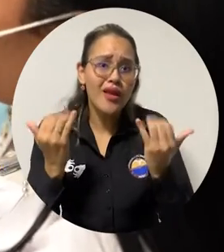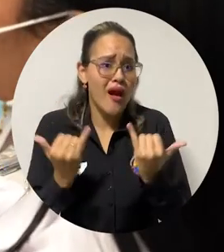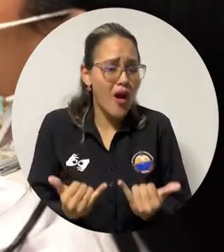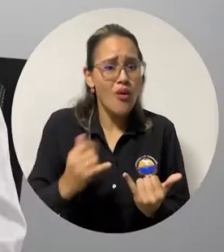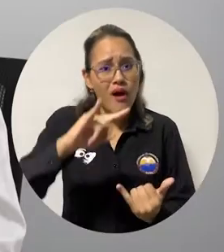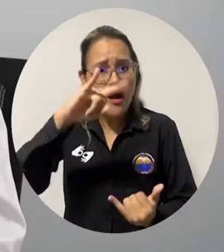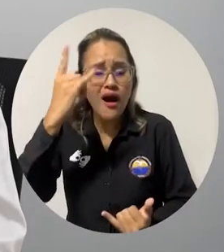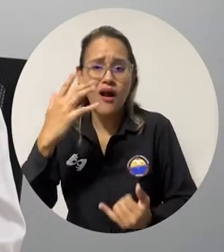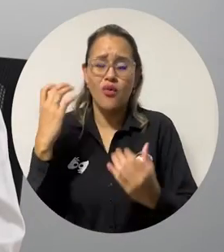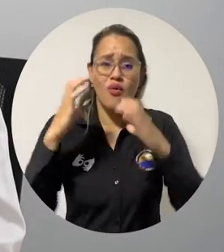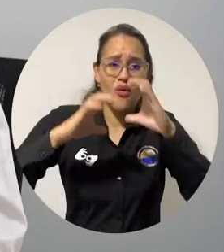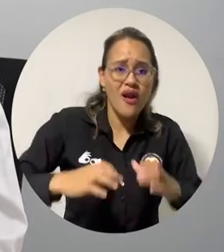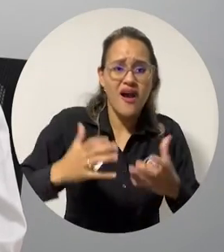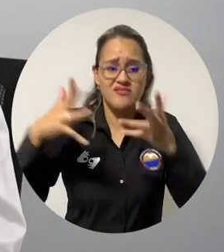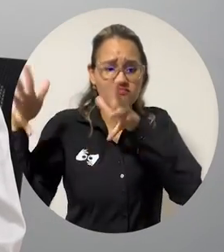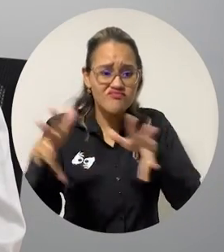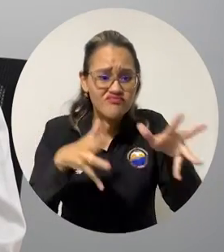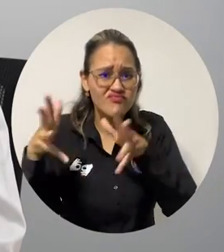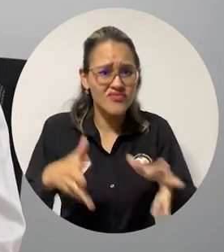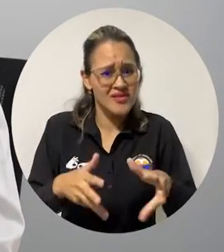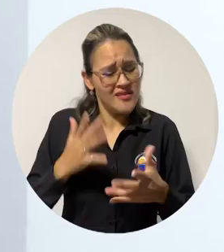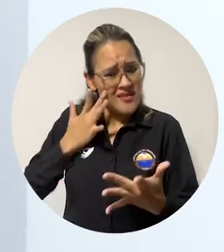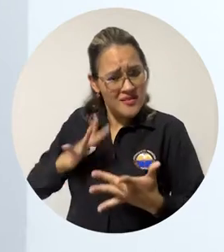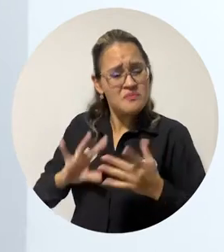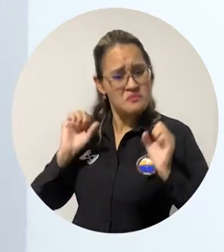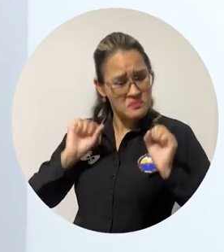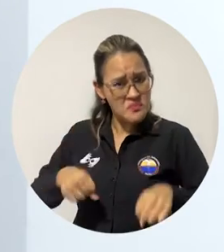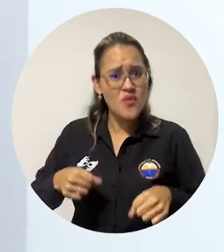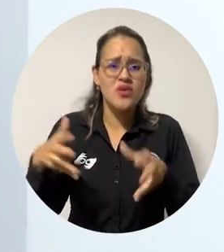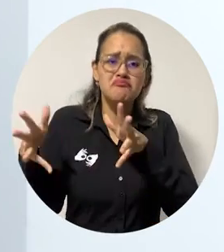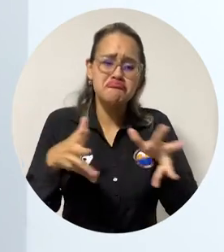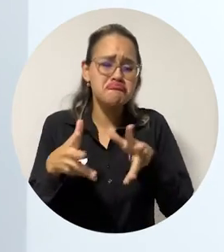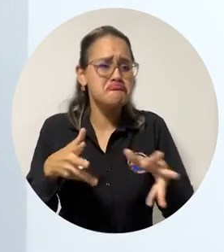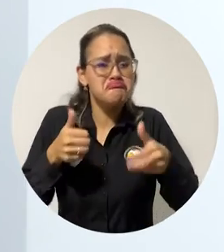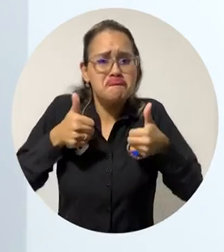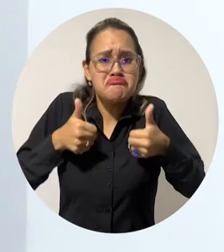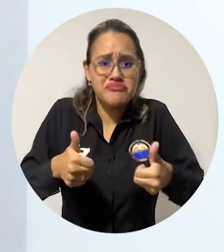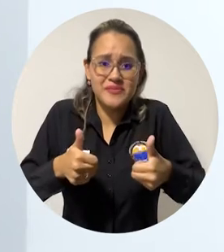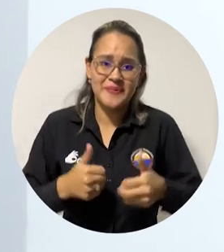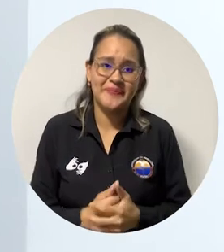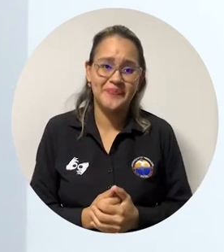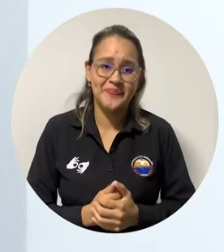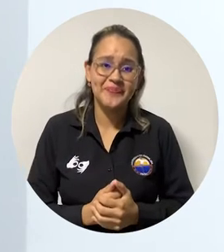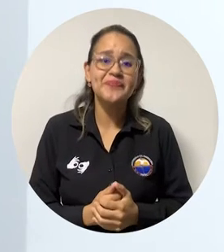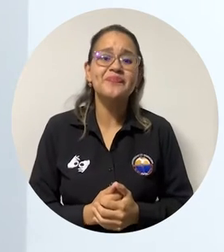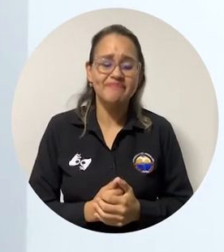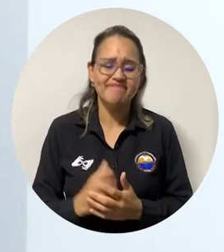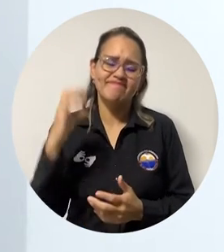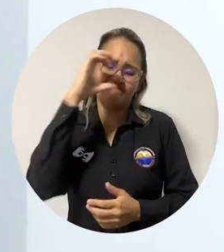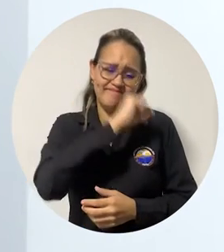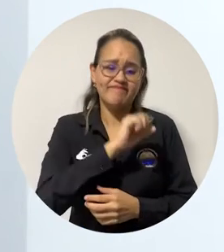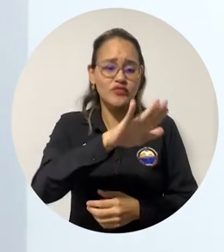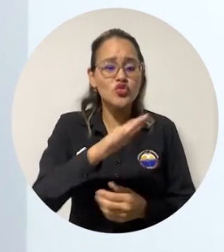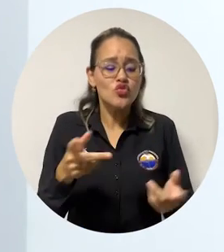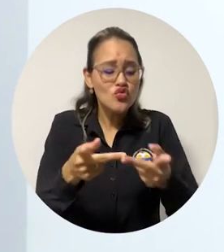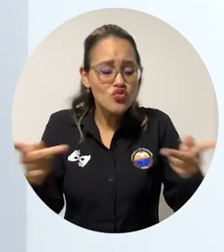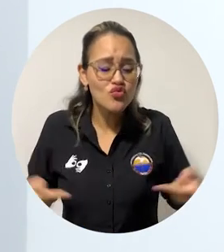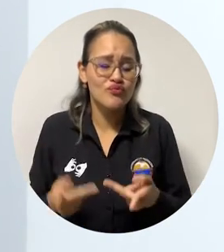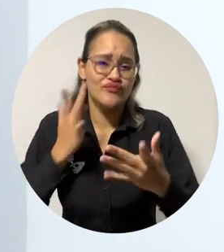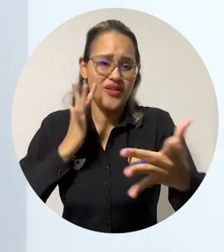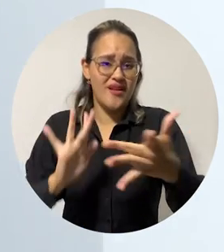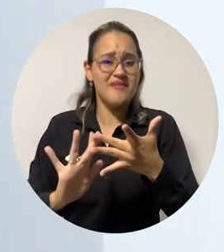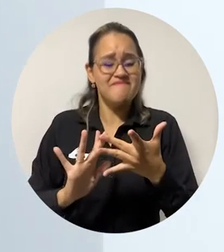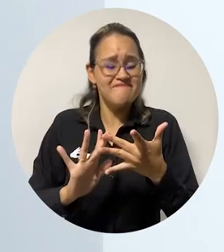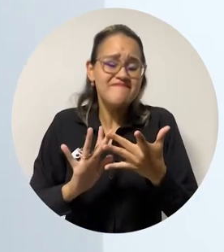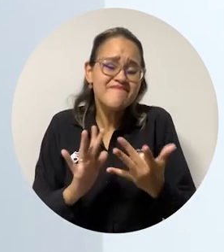mejores herramientas para efectuar los procesos de enseñanza. Realmente es un espacio que la universidad ha hecho todo el esfuerzo